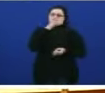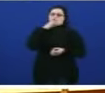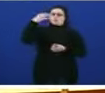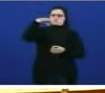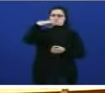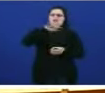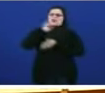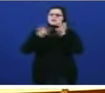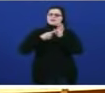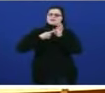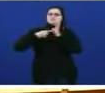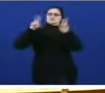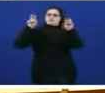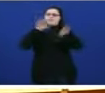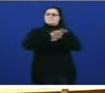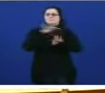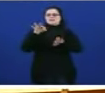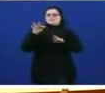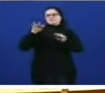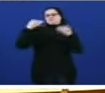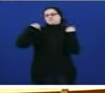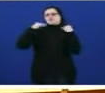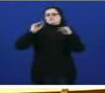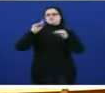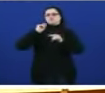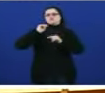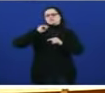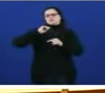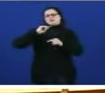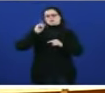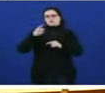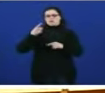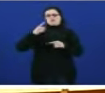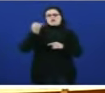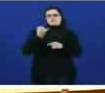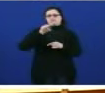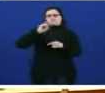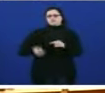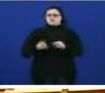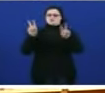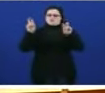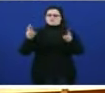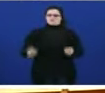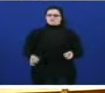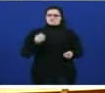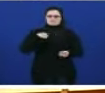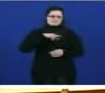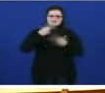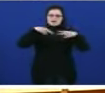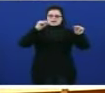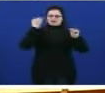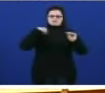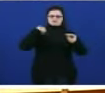lei e con novas persoas o frente remato señoría neste primeiro ano de goberno a